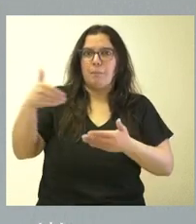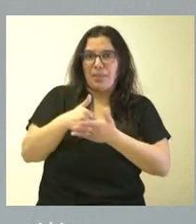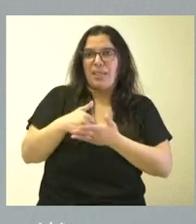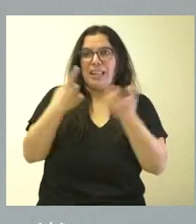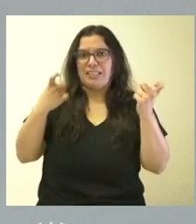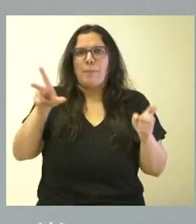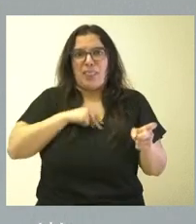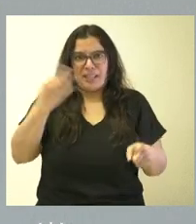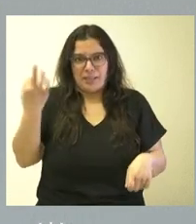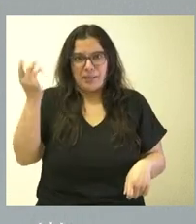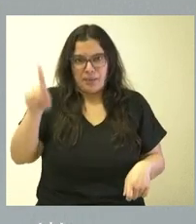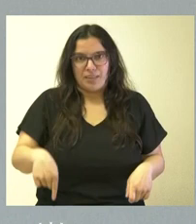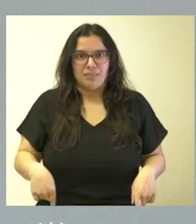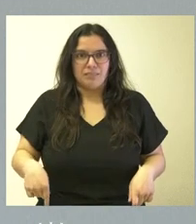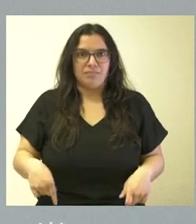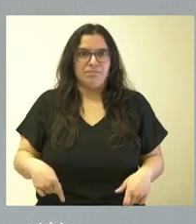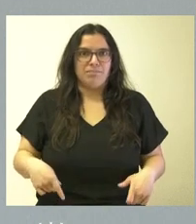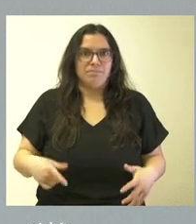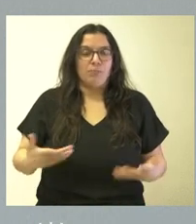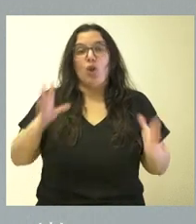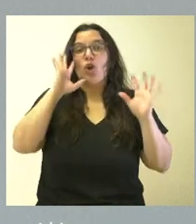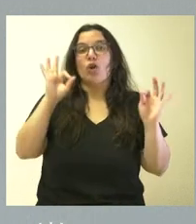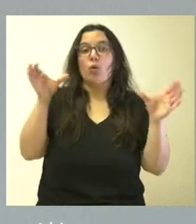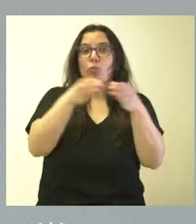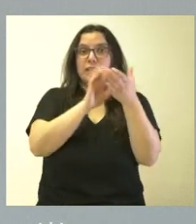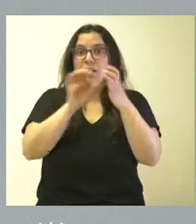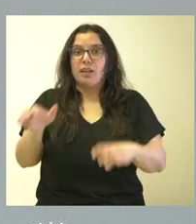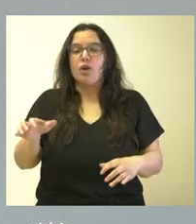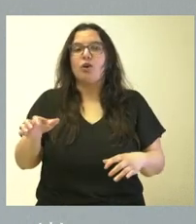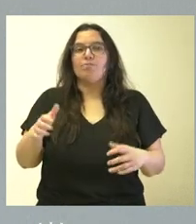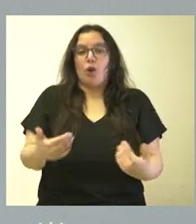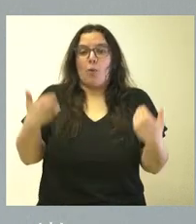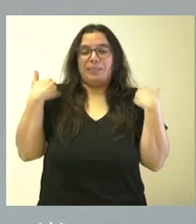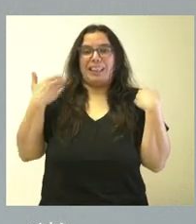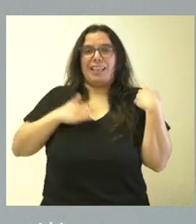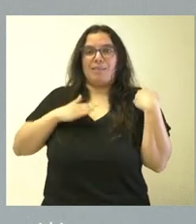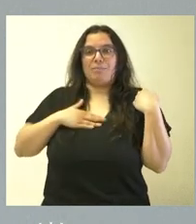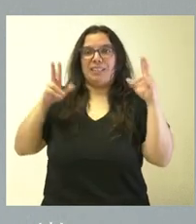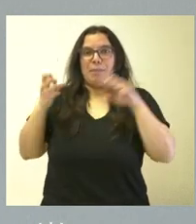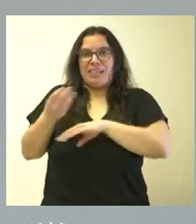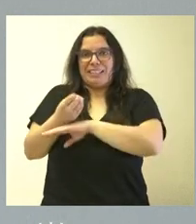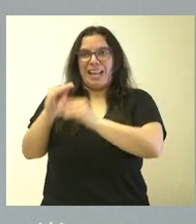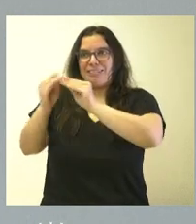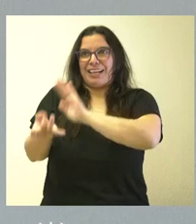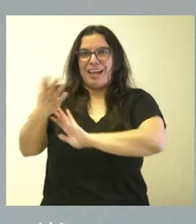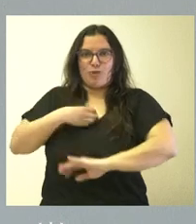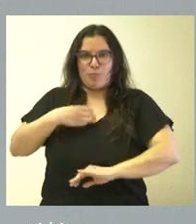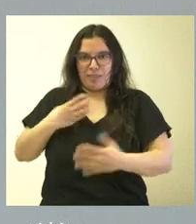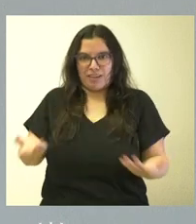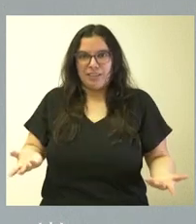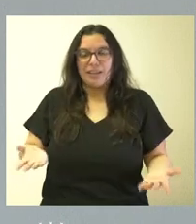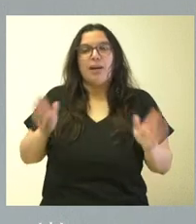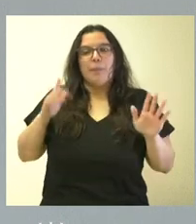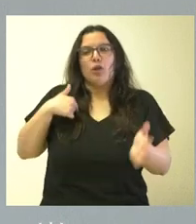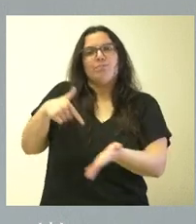merece. Lógicamente, la Junta de Castilla y León no tiene competencias en el ámbito ferroviario, pero sí que